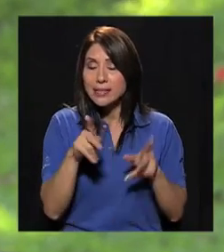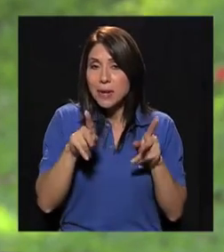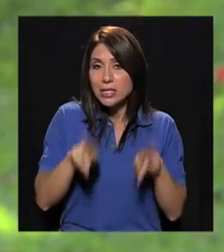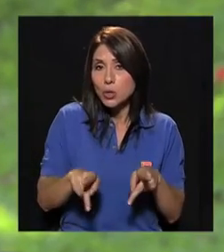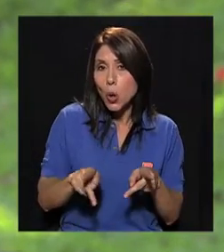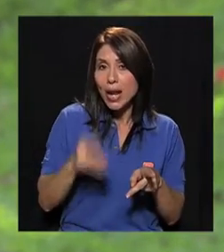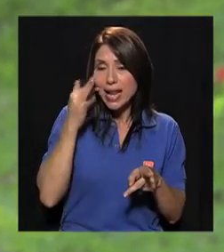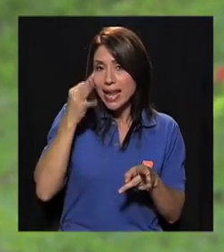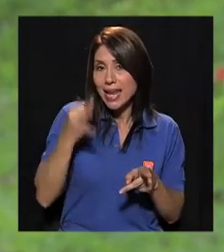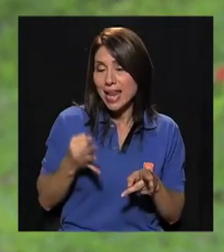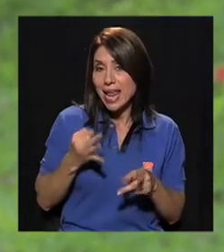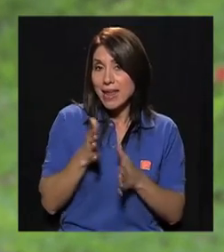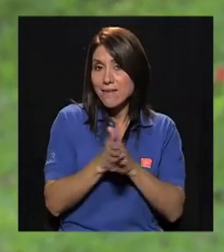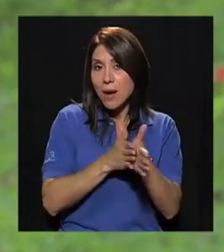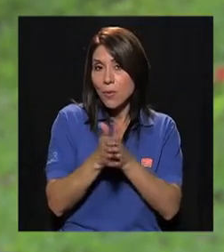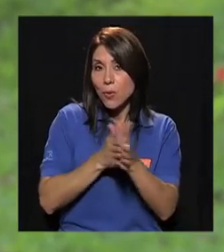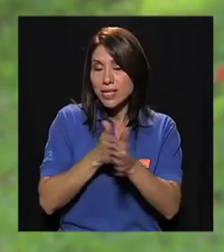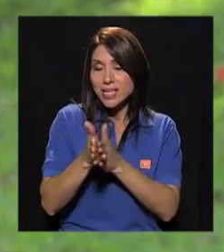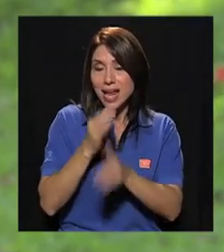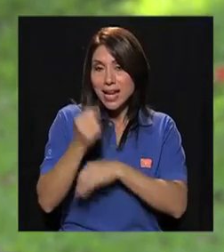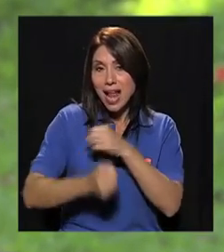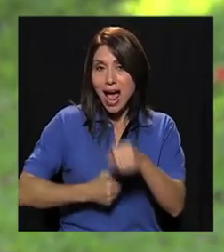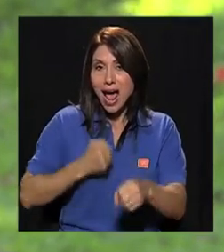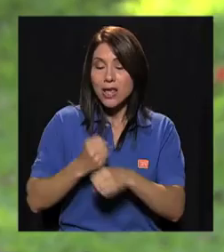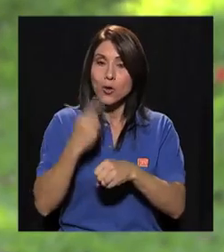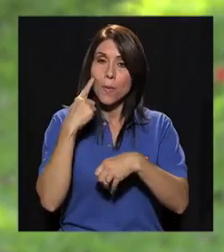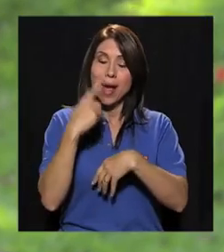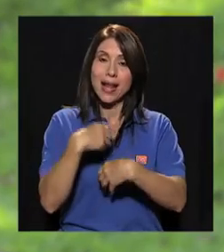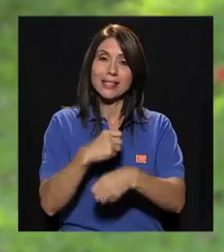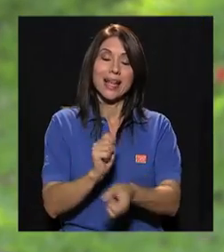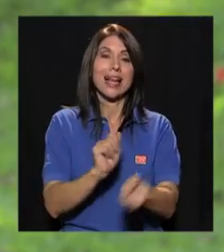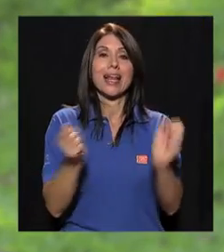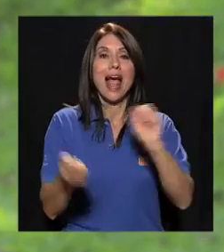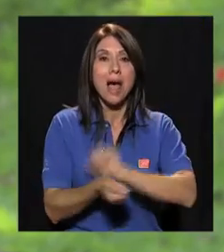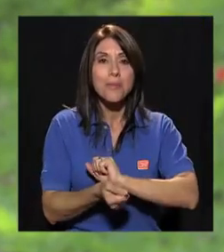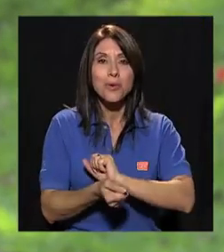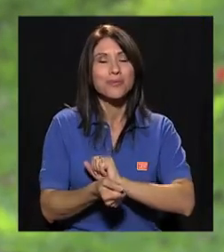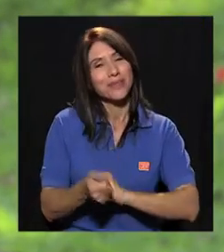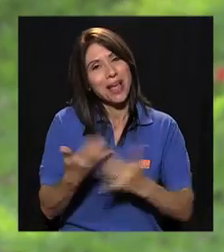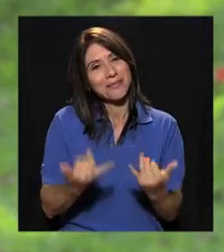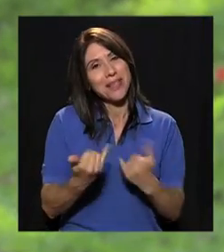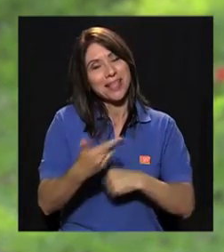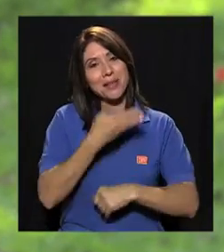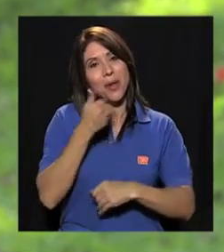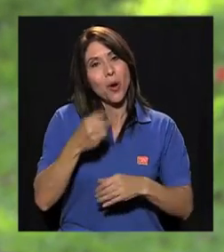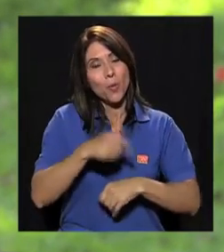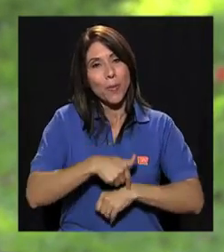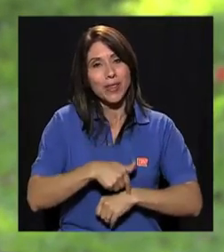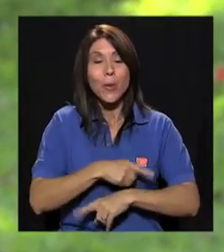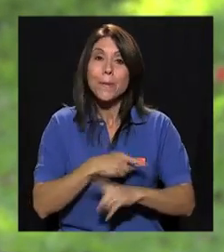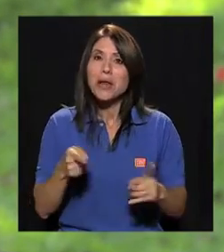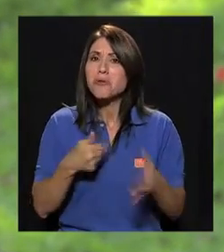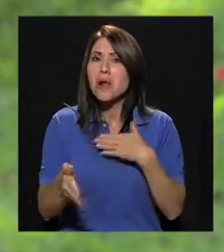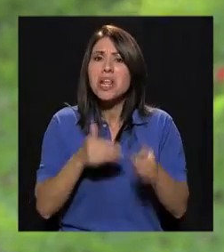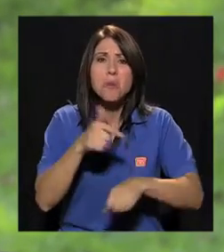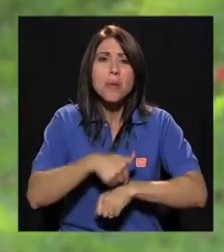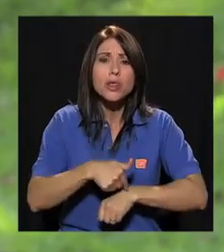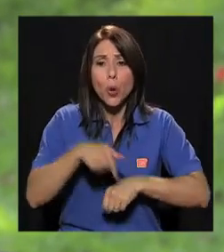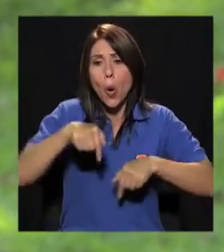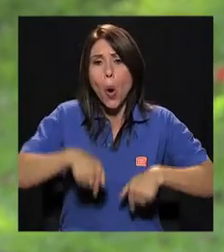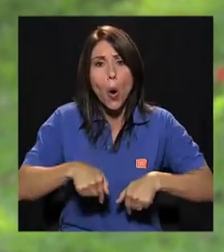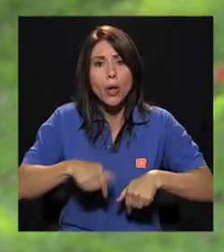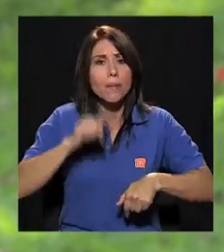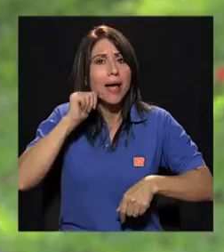es de esas personas que considera que va a aprovechar el año para hacer el cambio, pues es el mejor momento. Pero en cualquier momento, hoy,